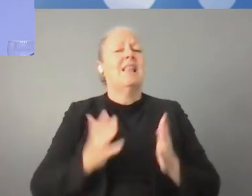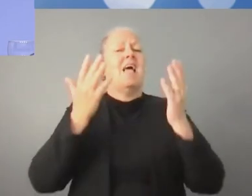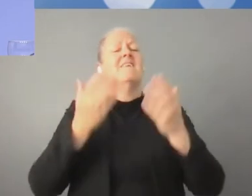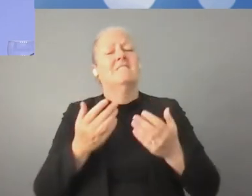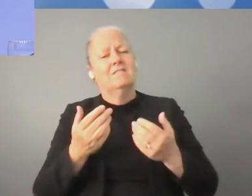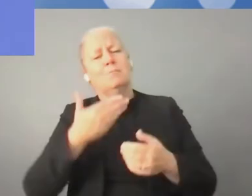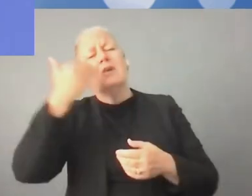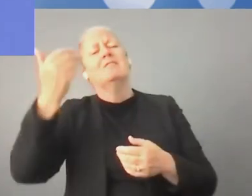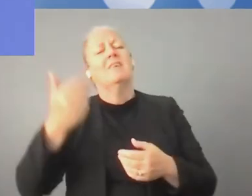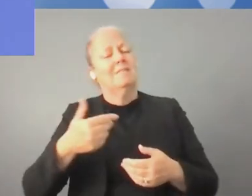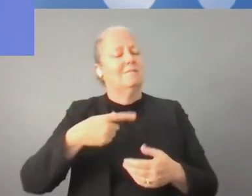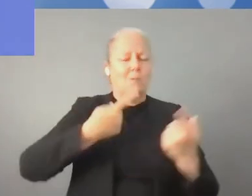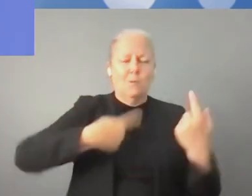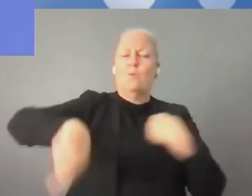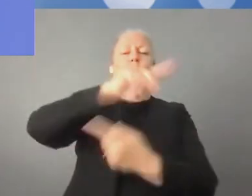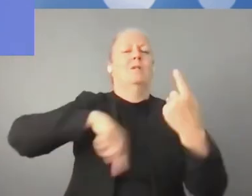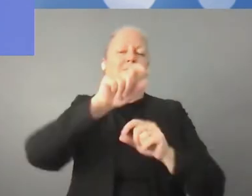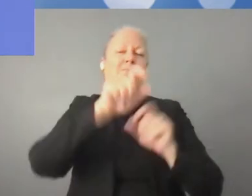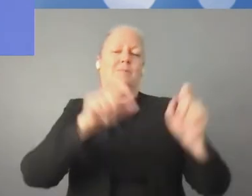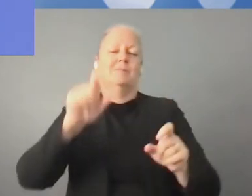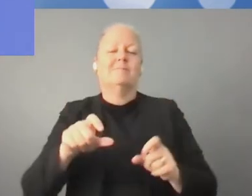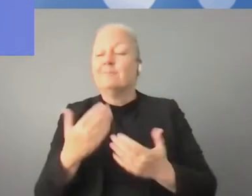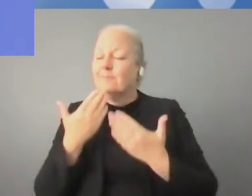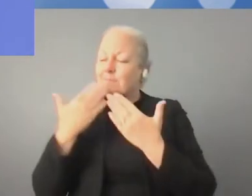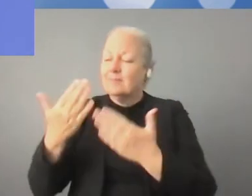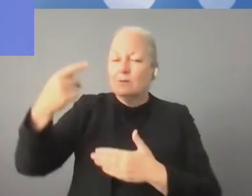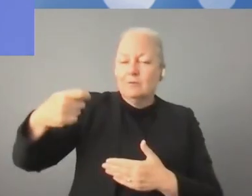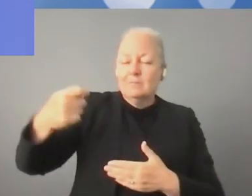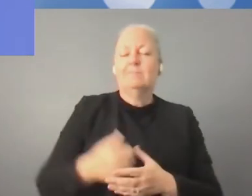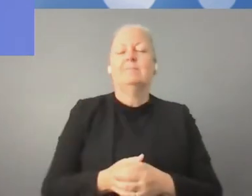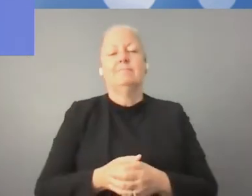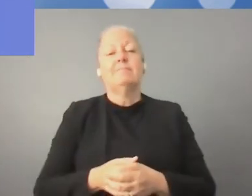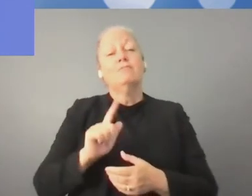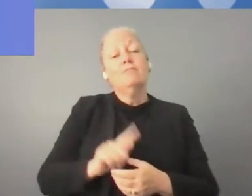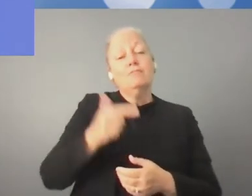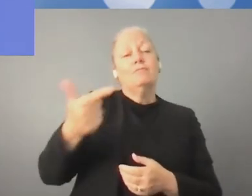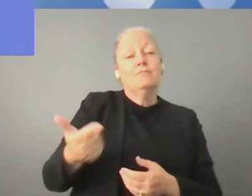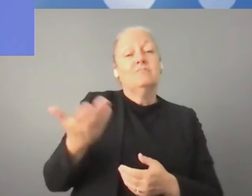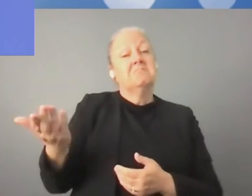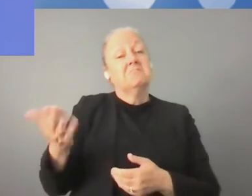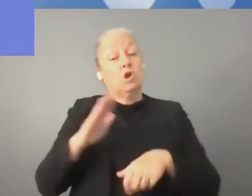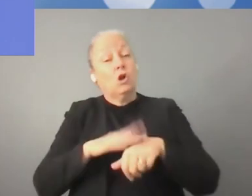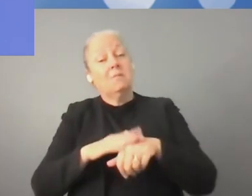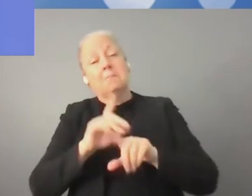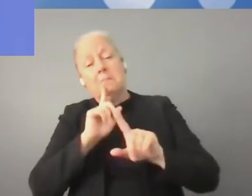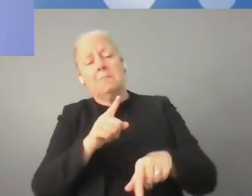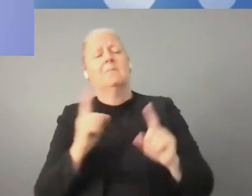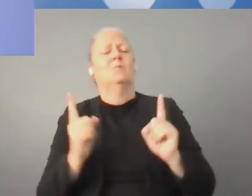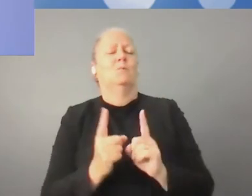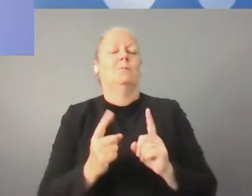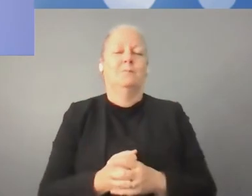unicornios y pensamos que actuando conjuntamente podremos crear un mejor mundo con mejores también